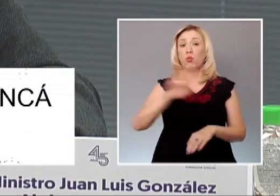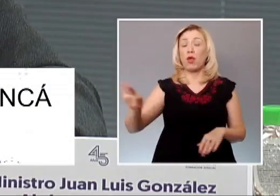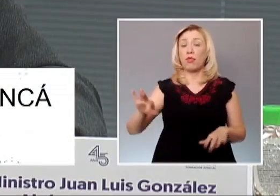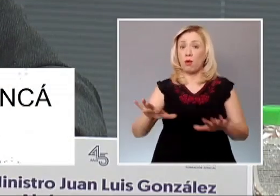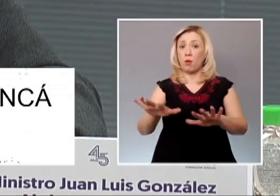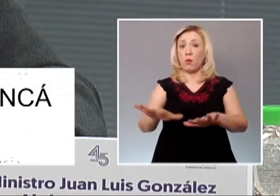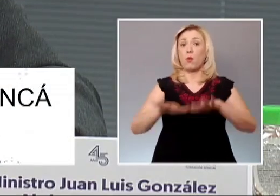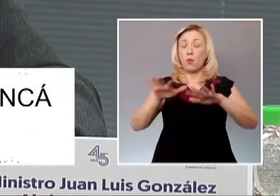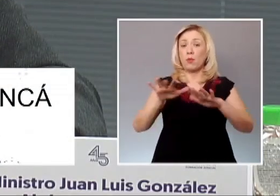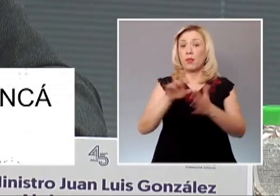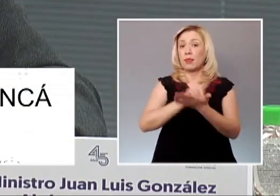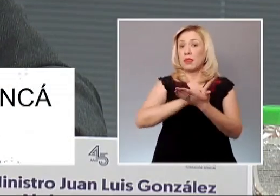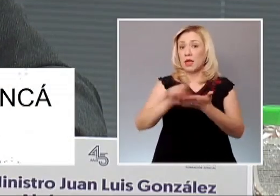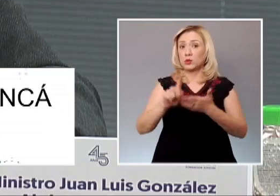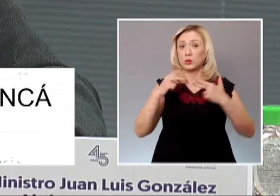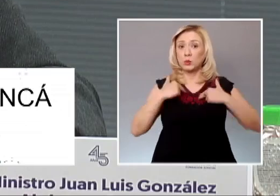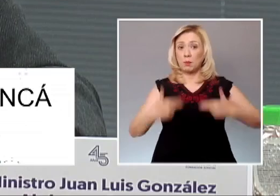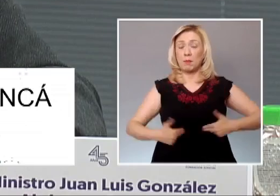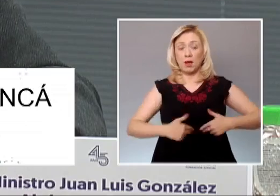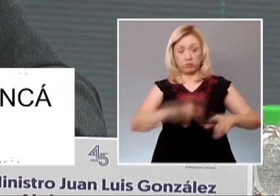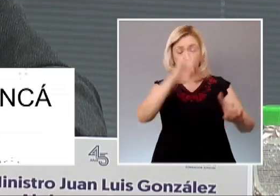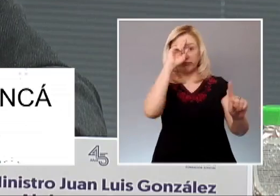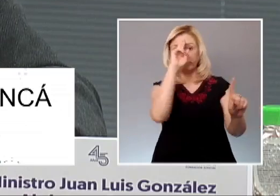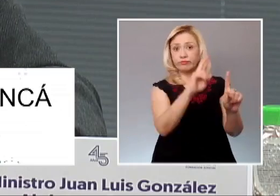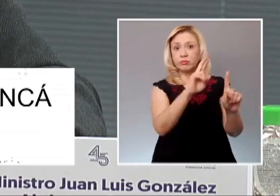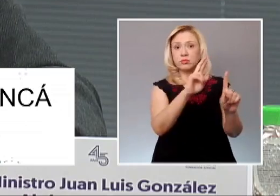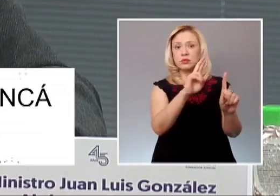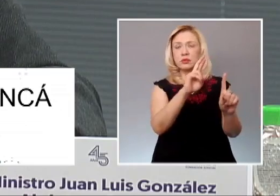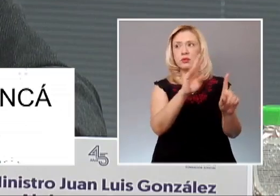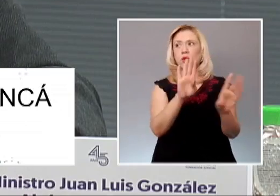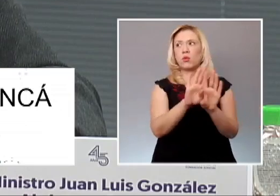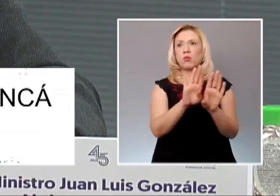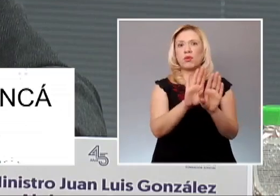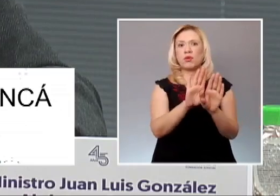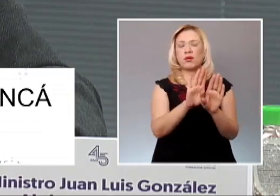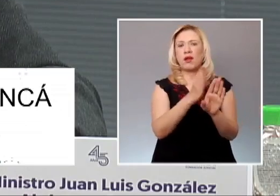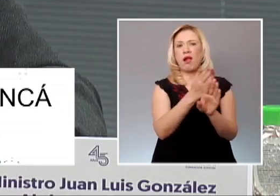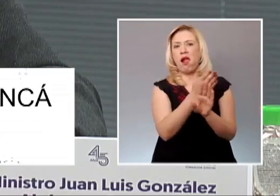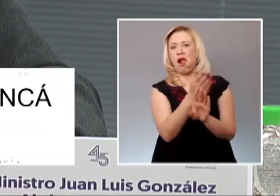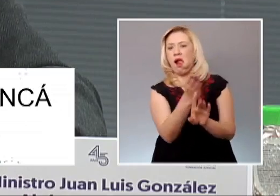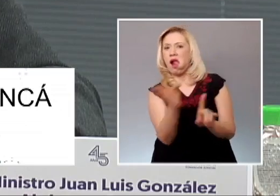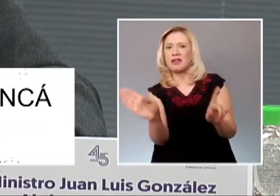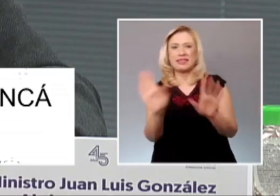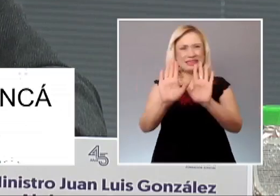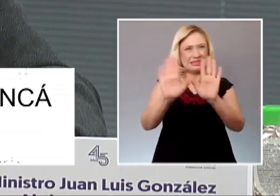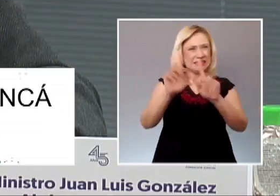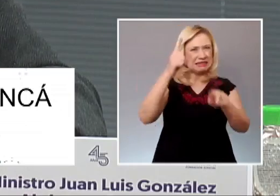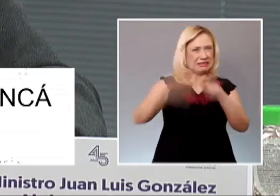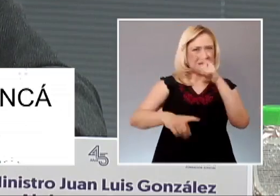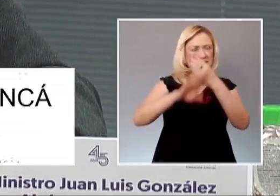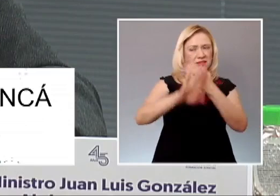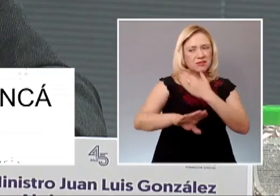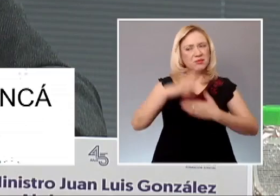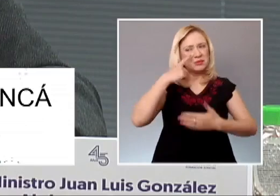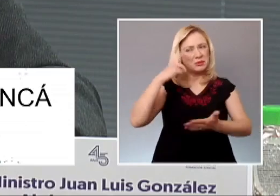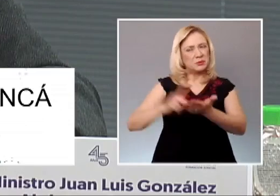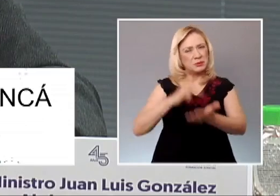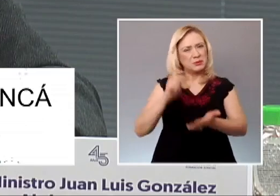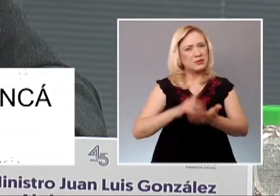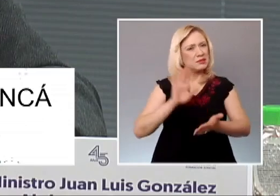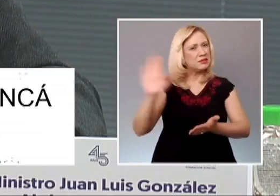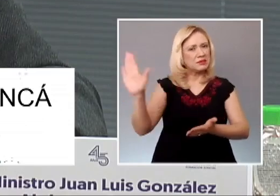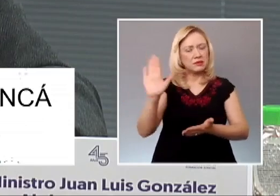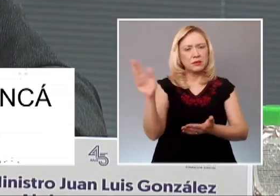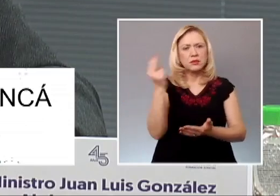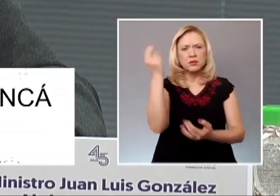fundamentales, evitando caer, como desafortunadamente ocurre en ocasiones, en una mera valoración formal